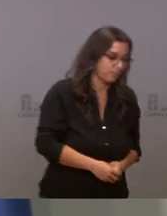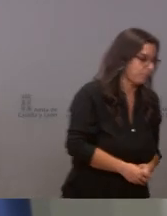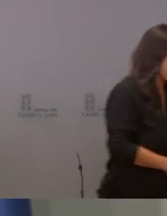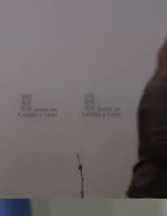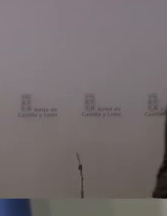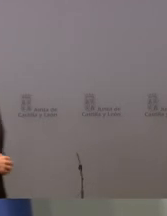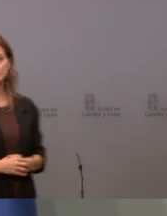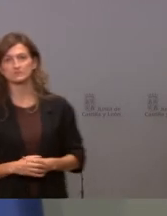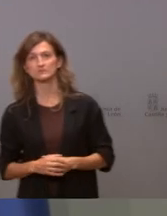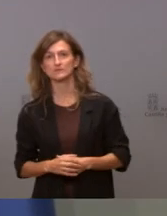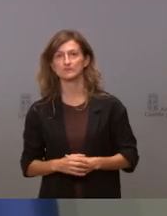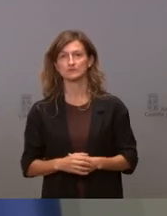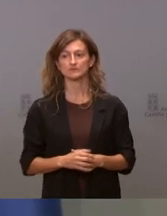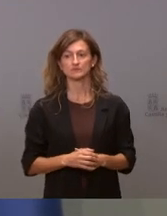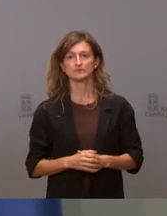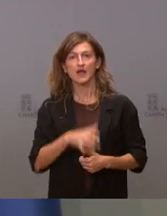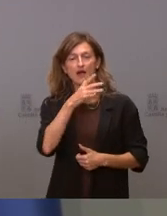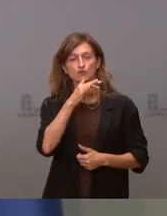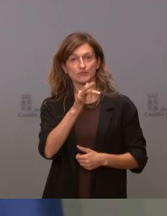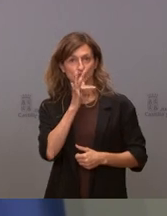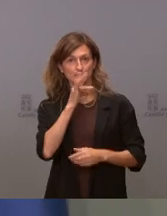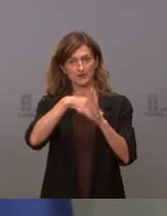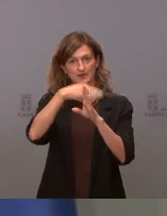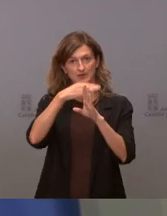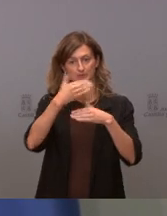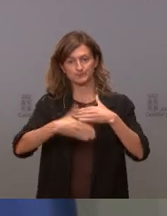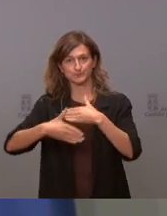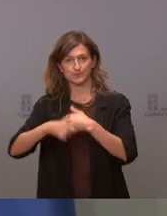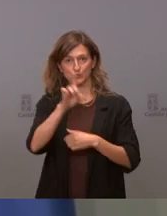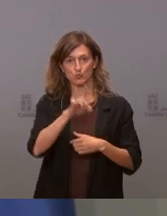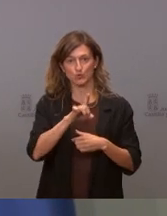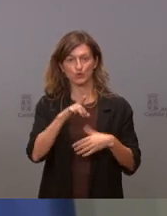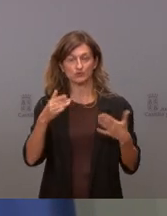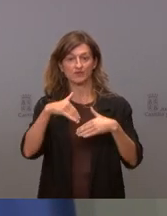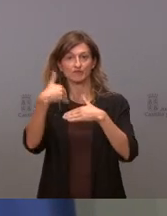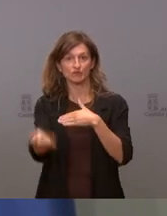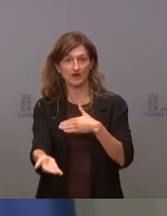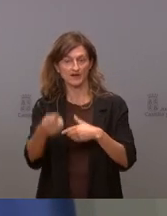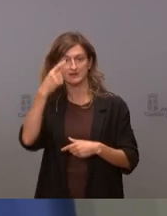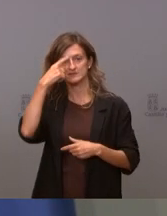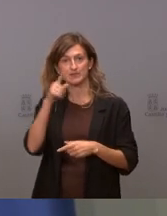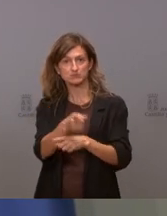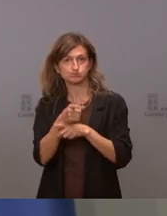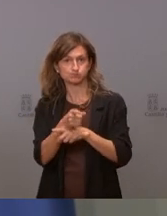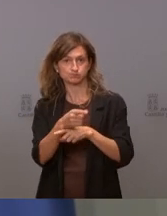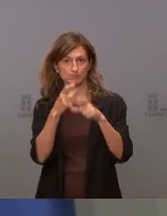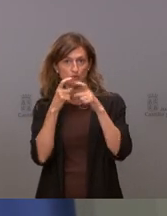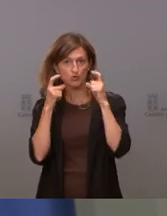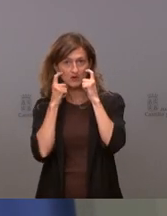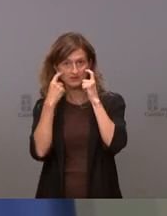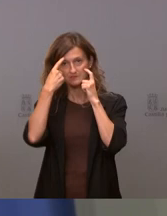en un nivel de restricciones uno. La mascarilla en exteriores, saben ustedes que no es obligatoria,